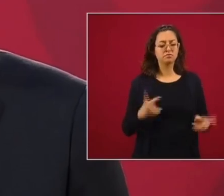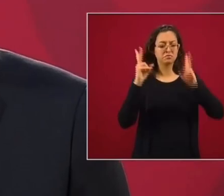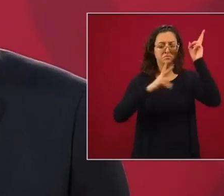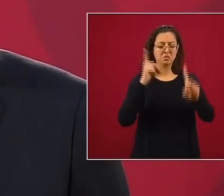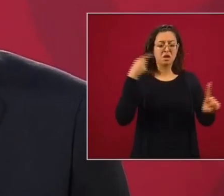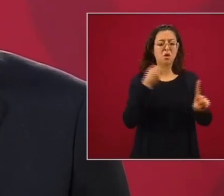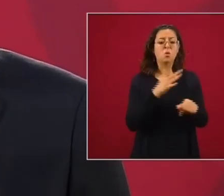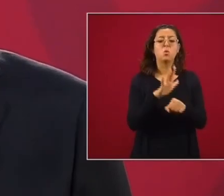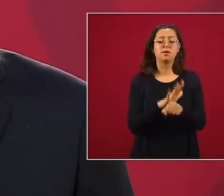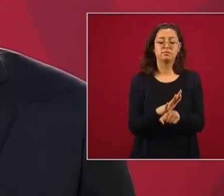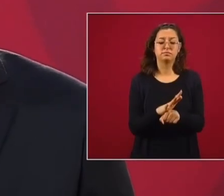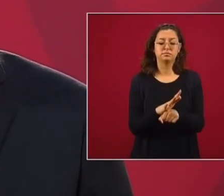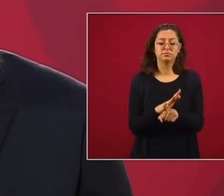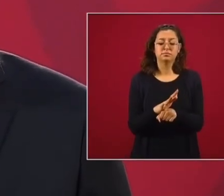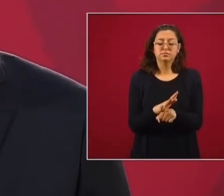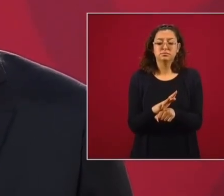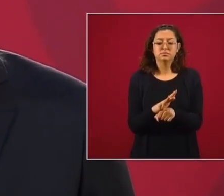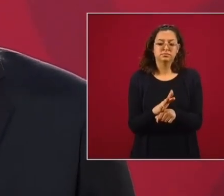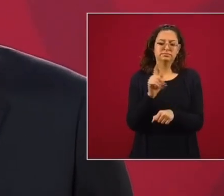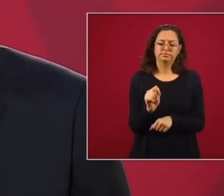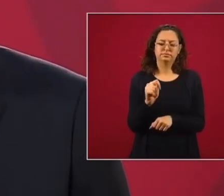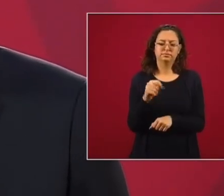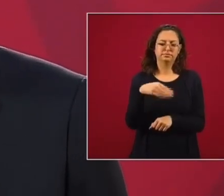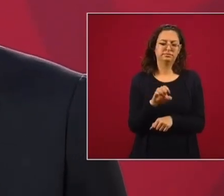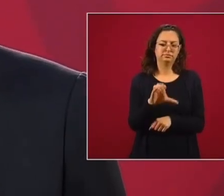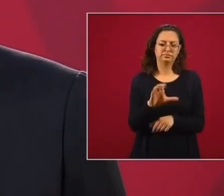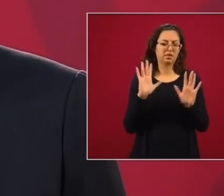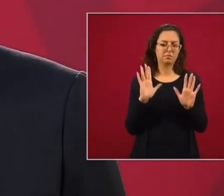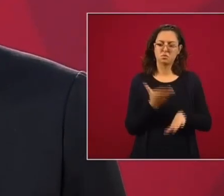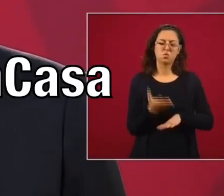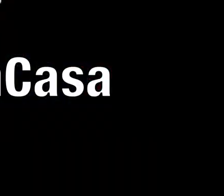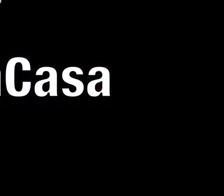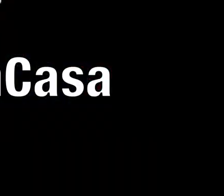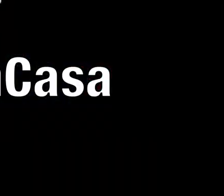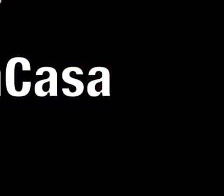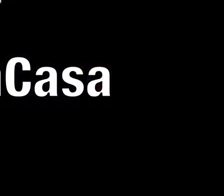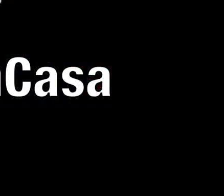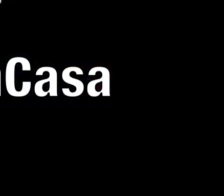la gira, al tratado de libre comercio, que nos importa mucho.